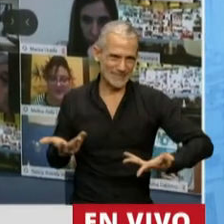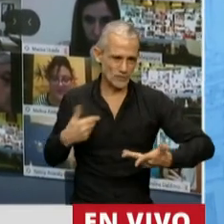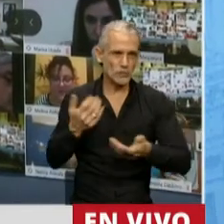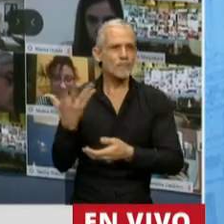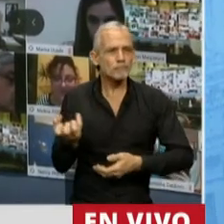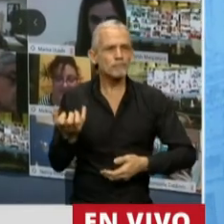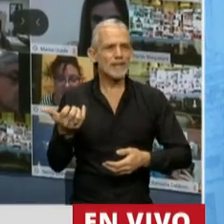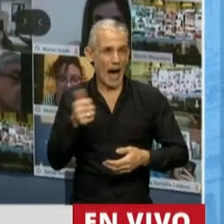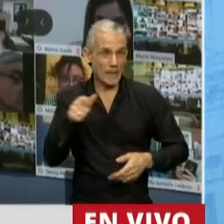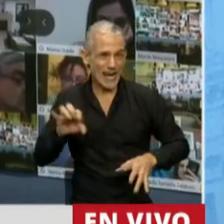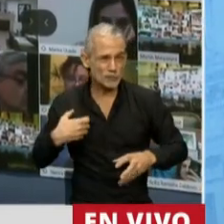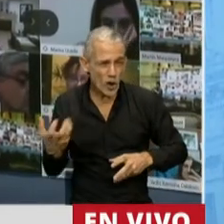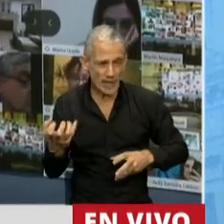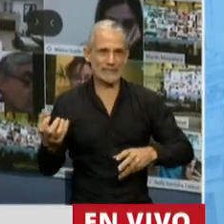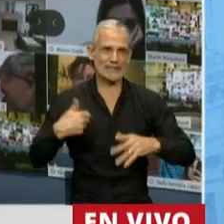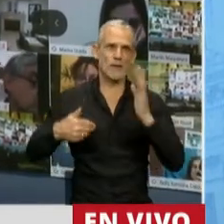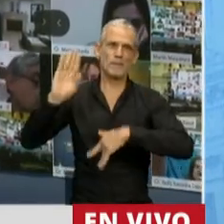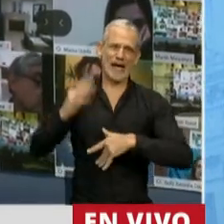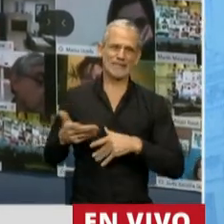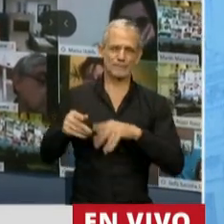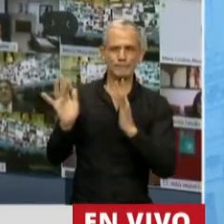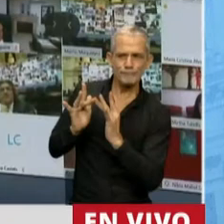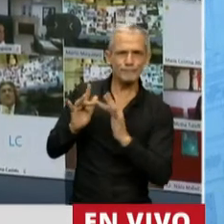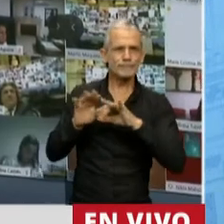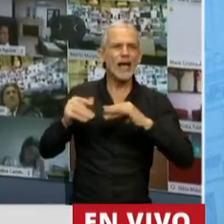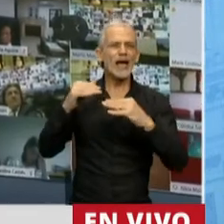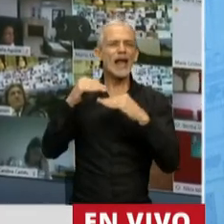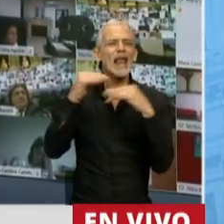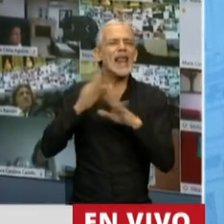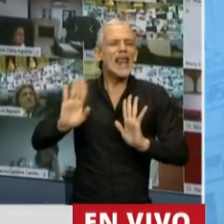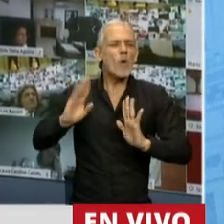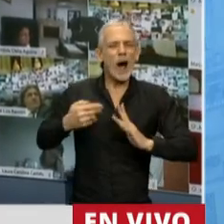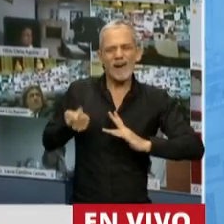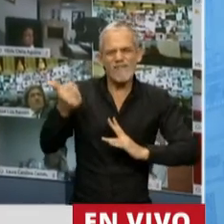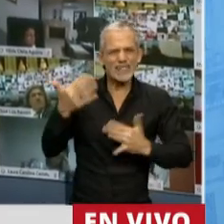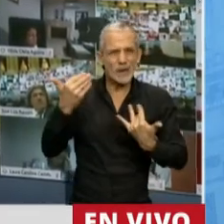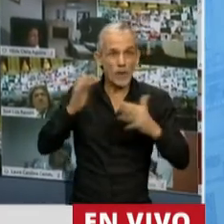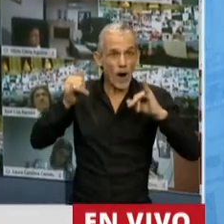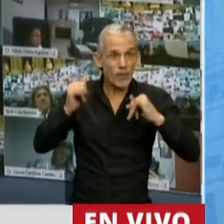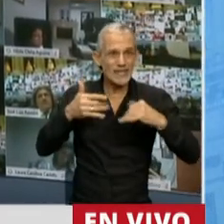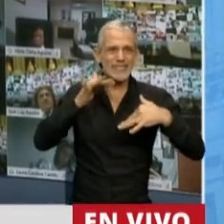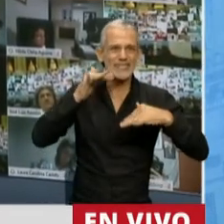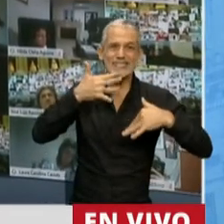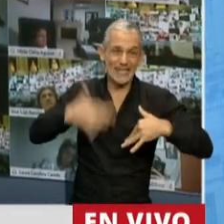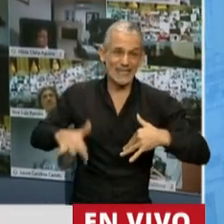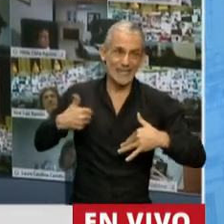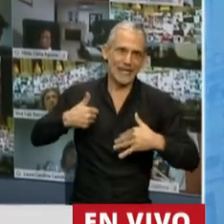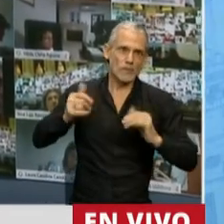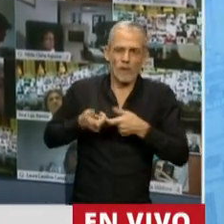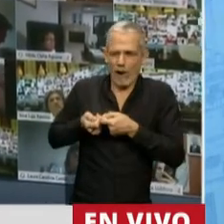aplicaciones usemos las plataformas para hablar en lenguaje y desde las plataformas que los adolescentes y los jóvenes usamos.